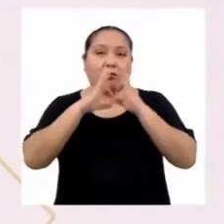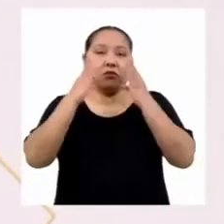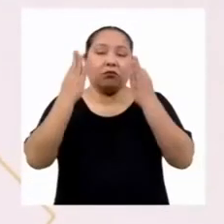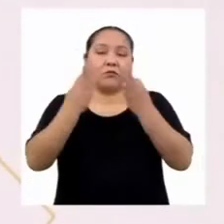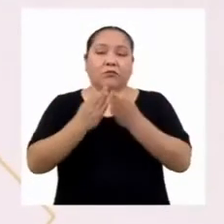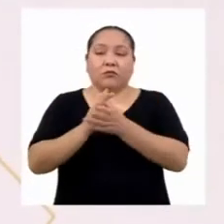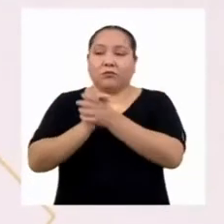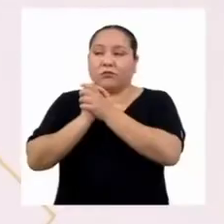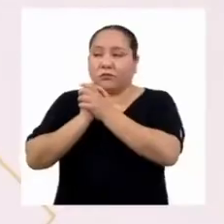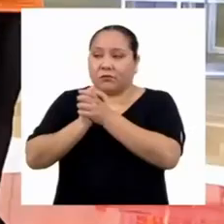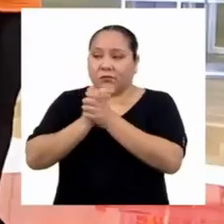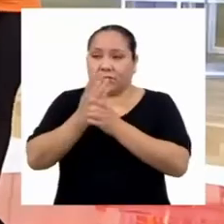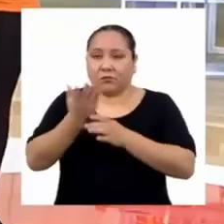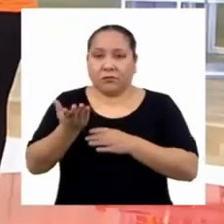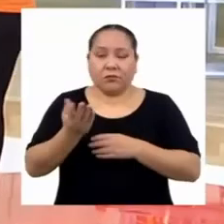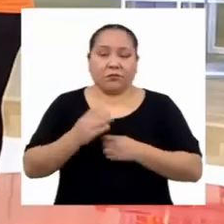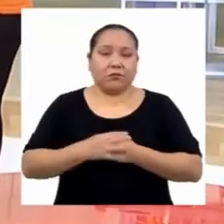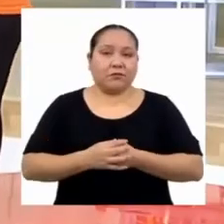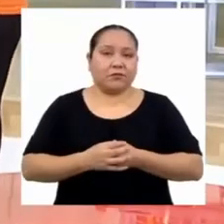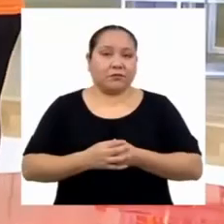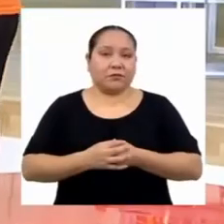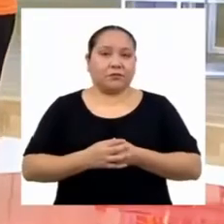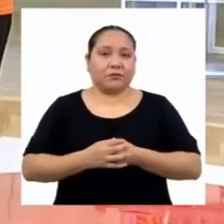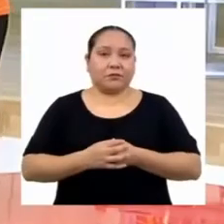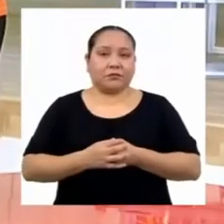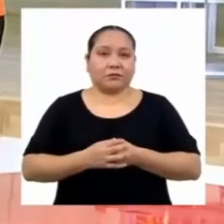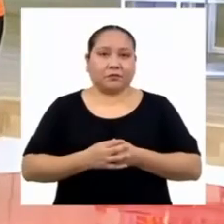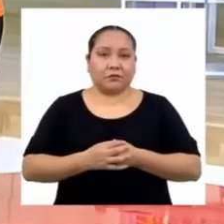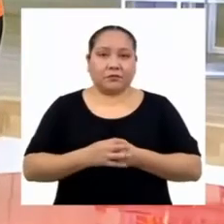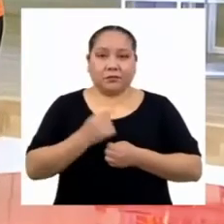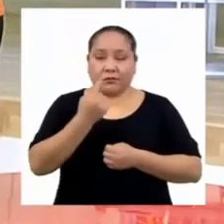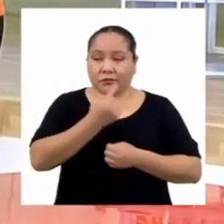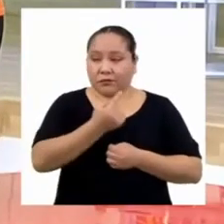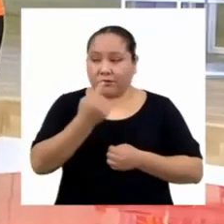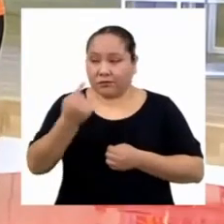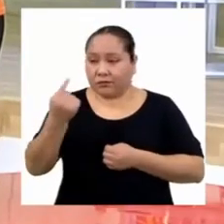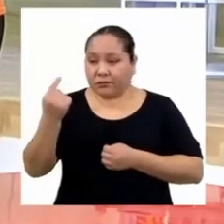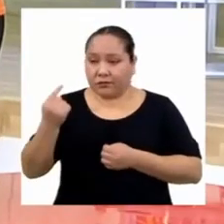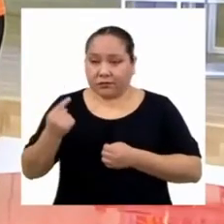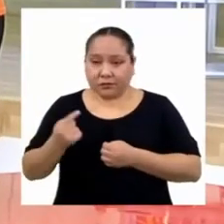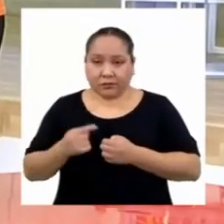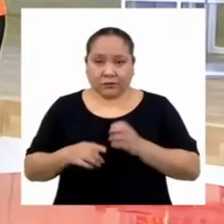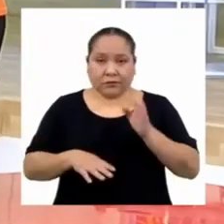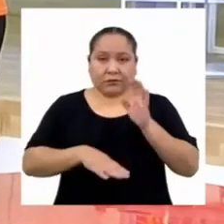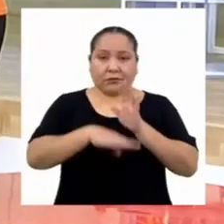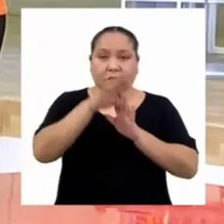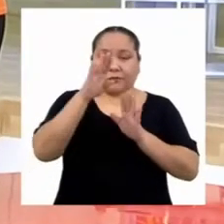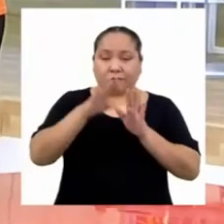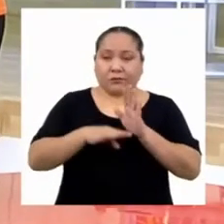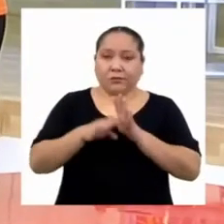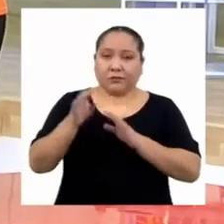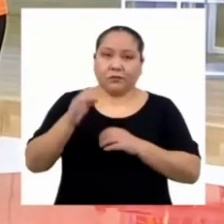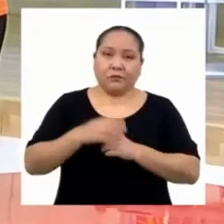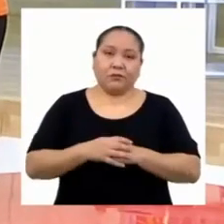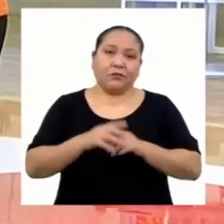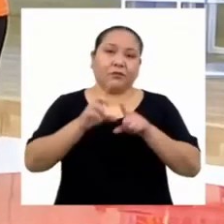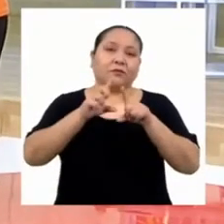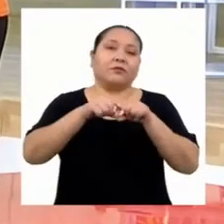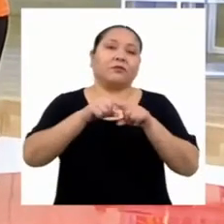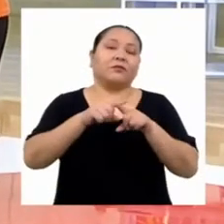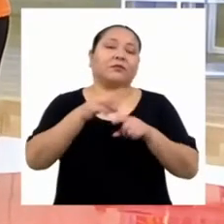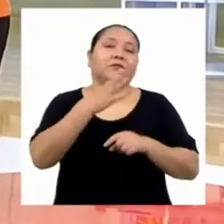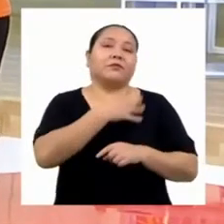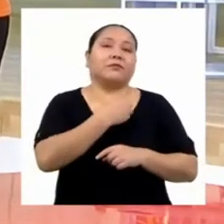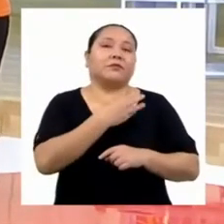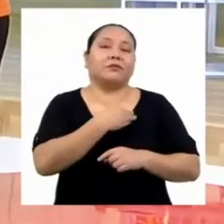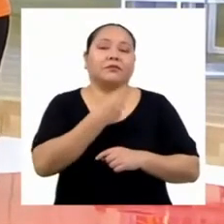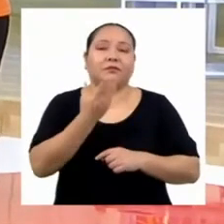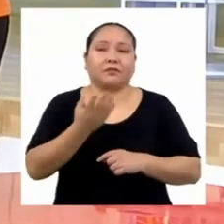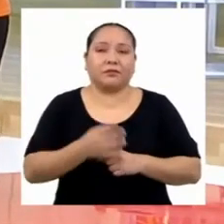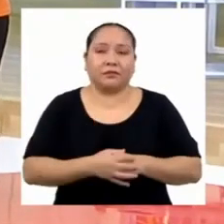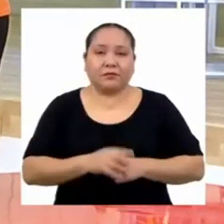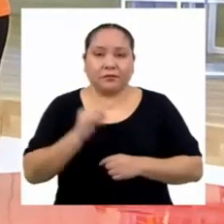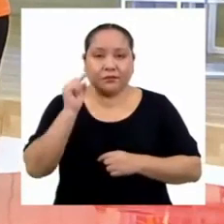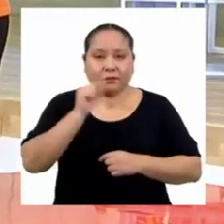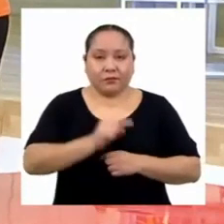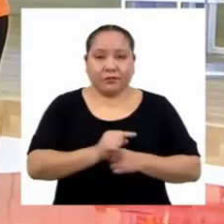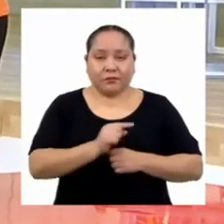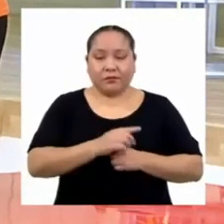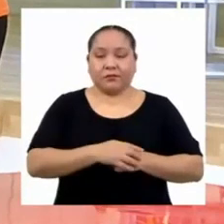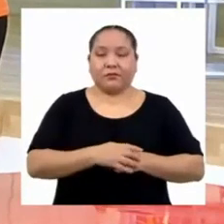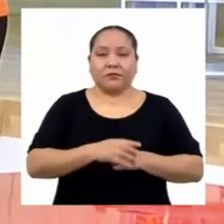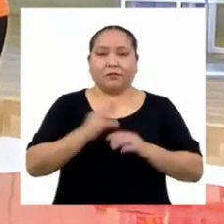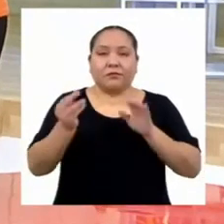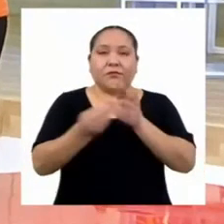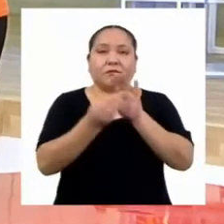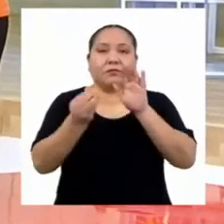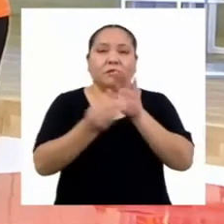compañeros de aula. La cantidad de cada muestra por cada estrato es según la edad. Y por eso hemos incluido